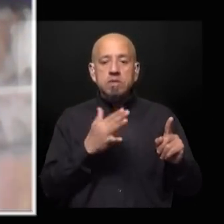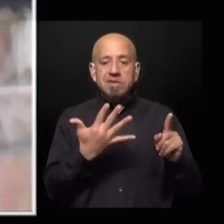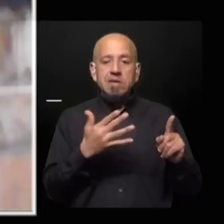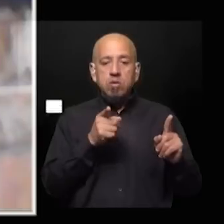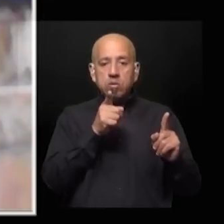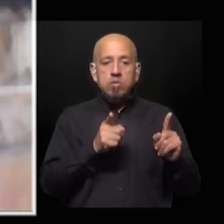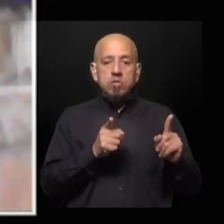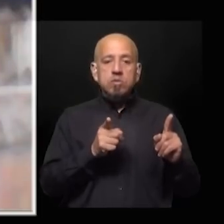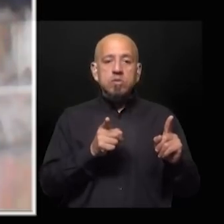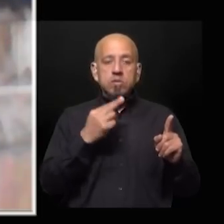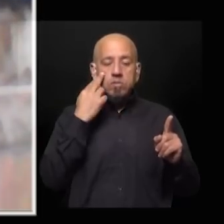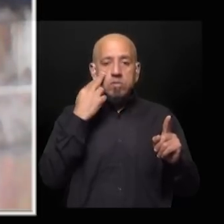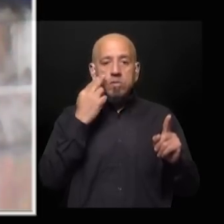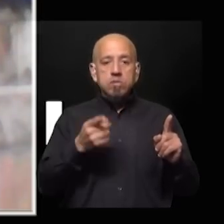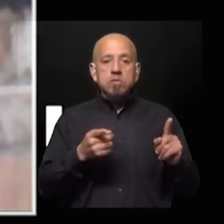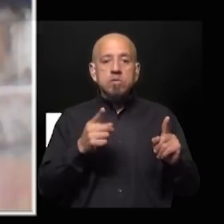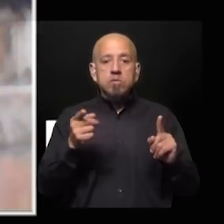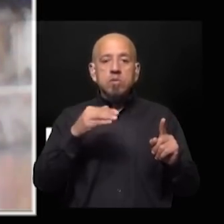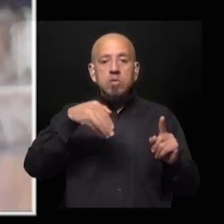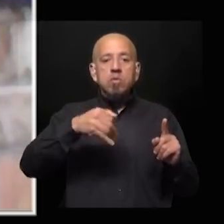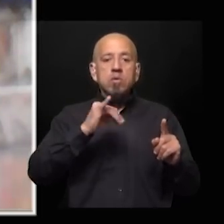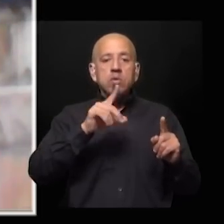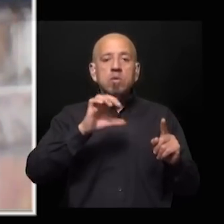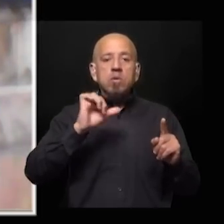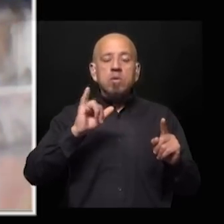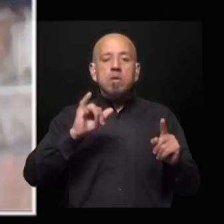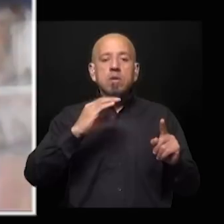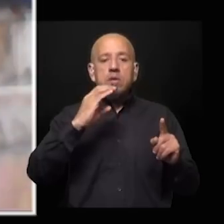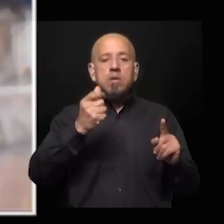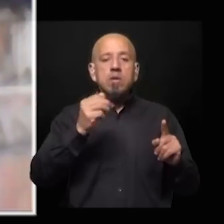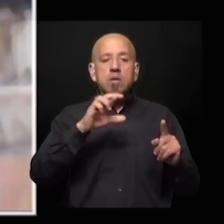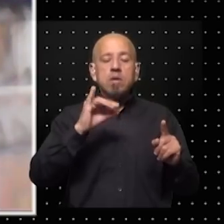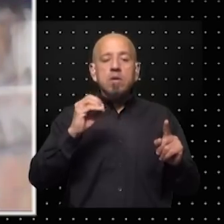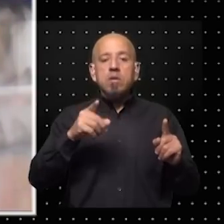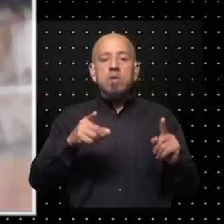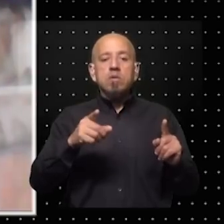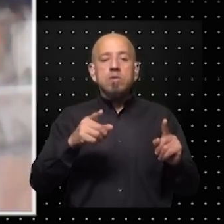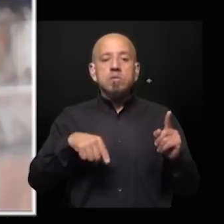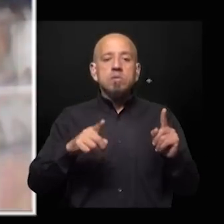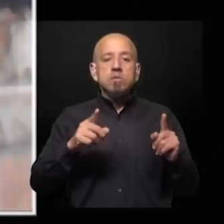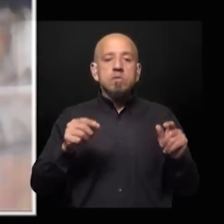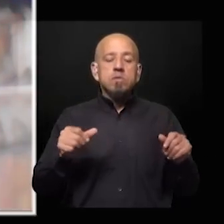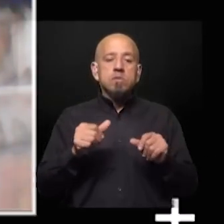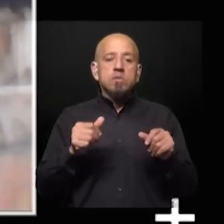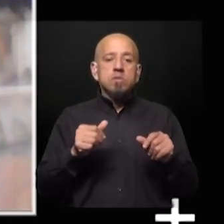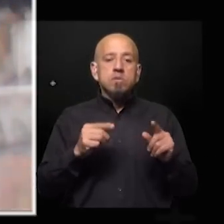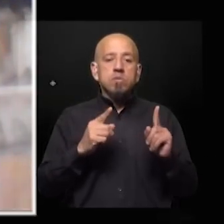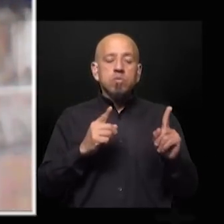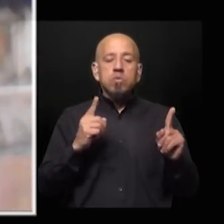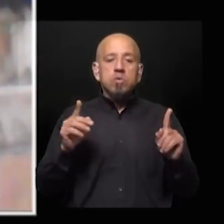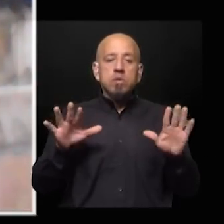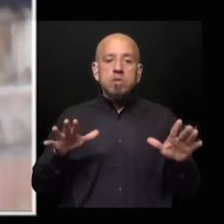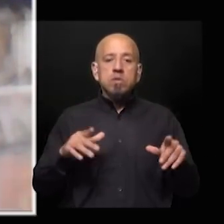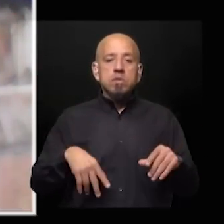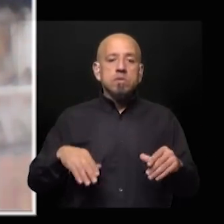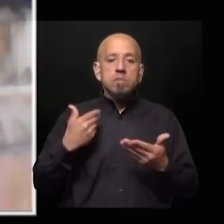el problema es que viene de repente un Milley o una Elisa Carrió o incluso una Bullrich y mientras estábamos discutiendo del 1 al 10 te plantea